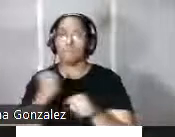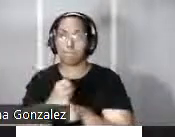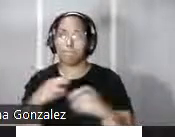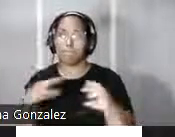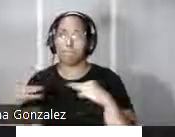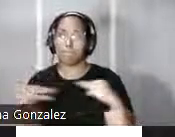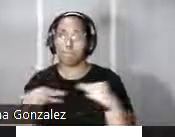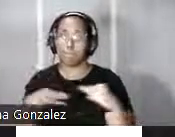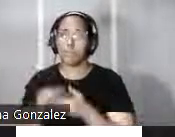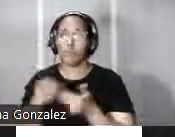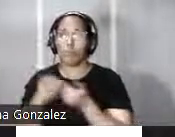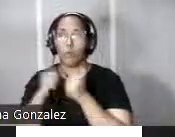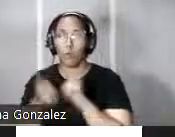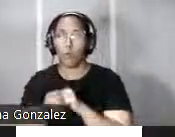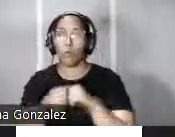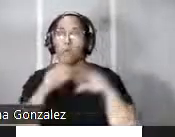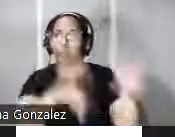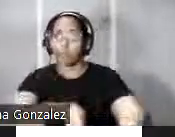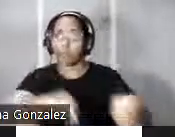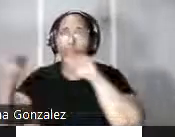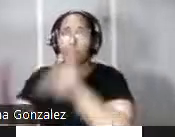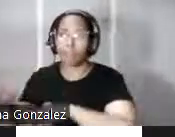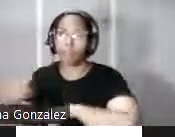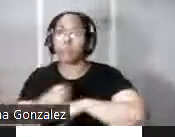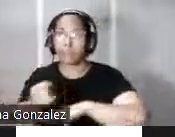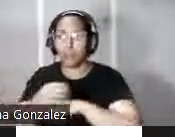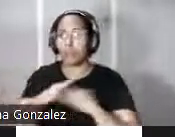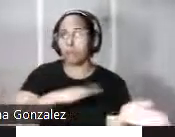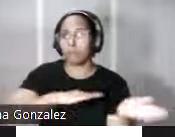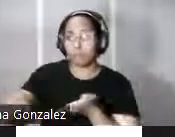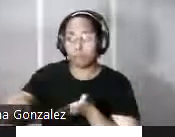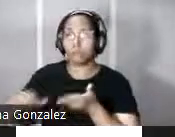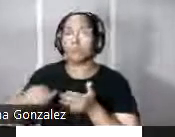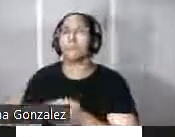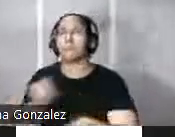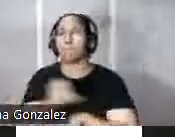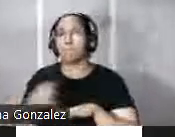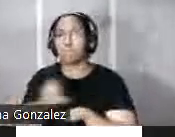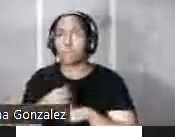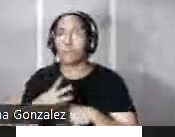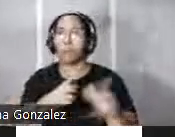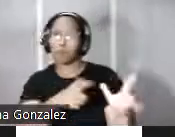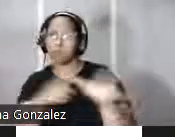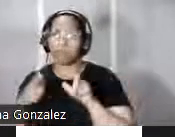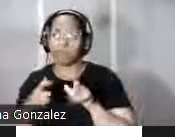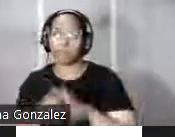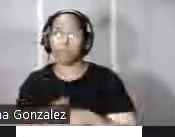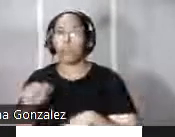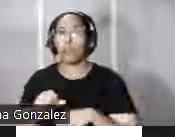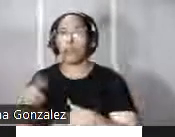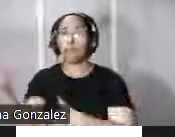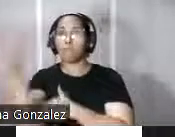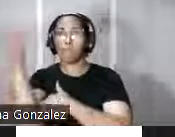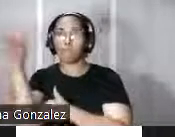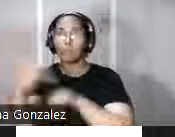como las tropas holandesas abandonan la isla de manera precipitada y hay unos barcos donde ondea la bandera tricolor de los